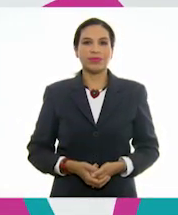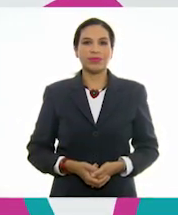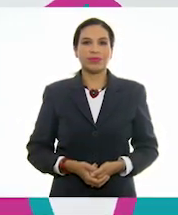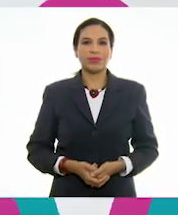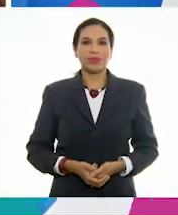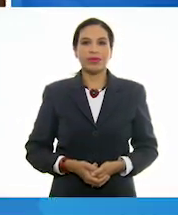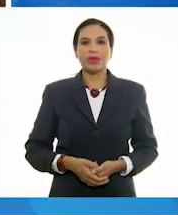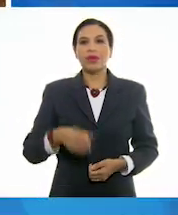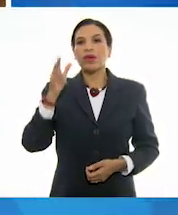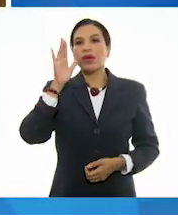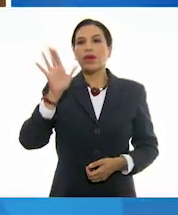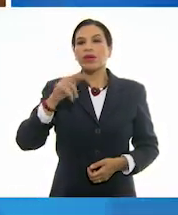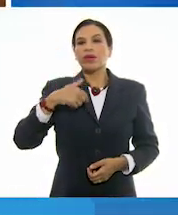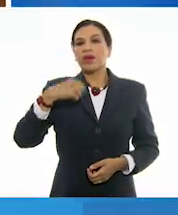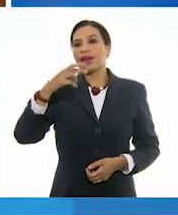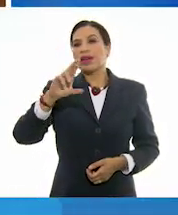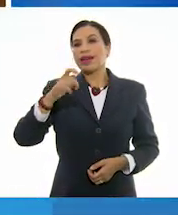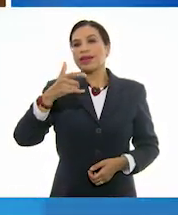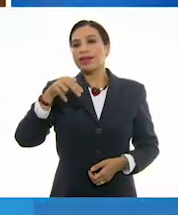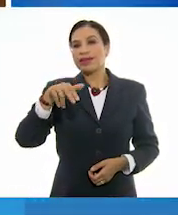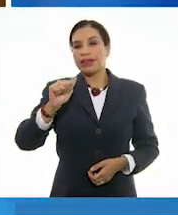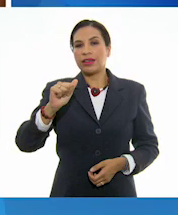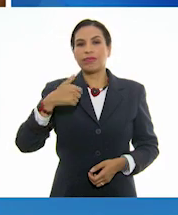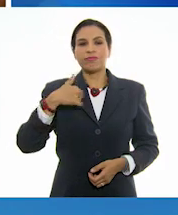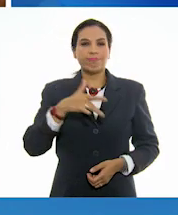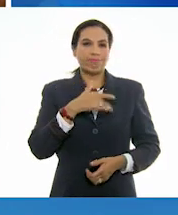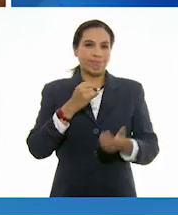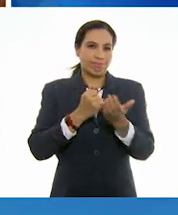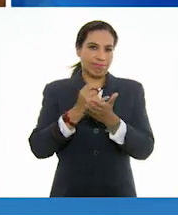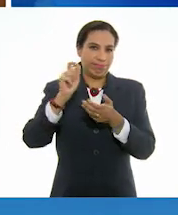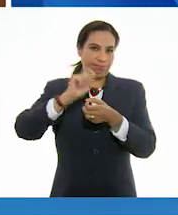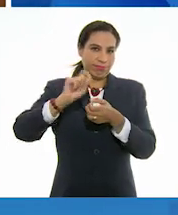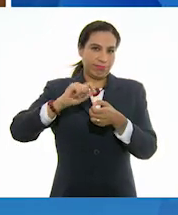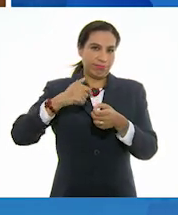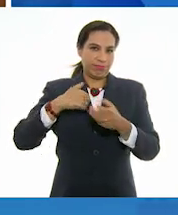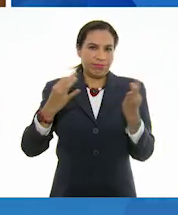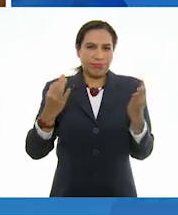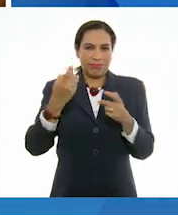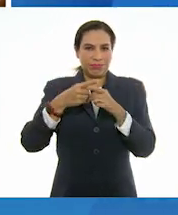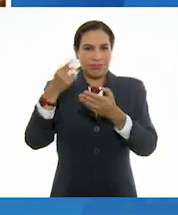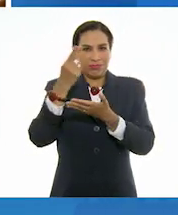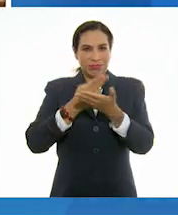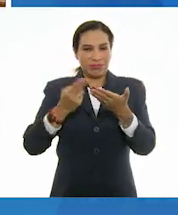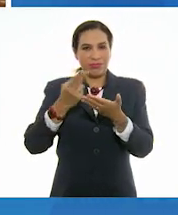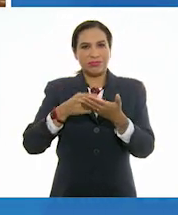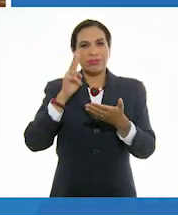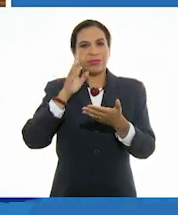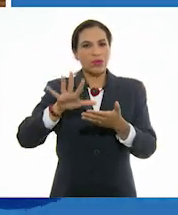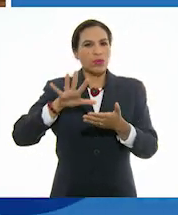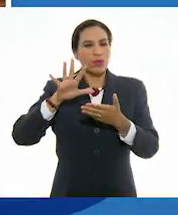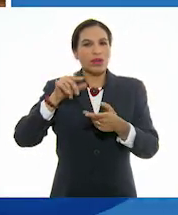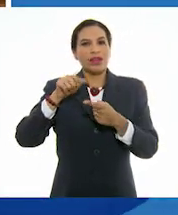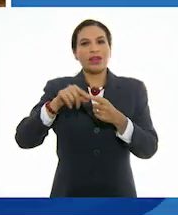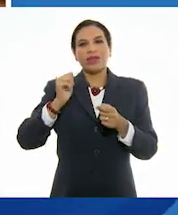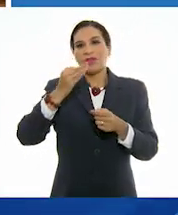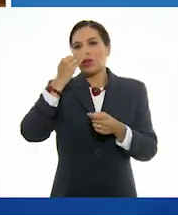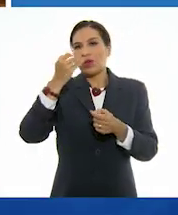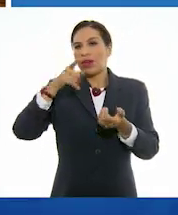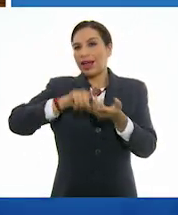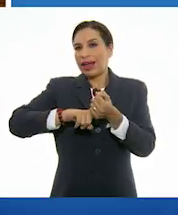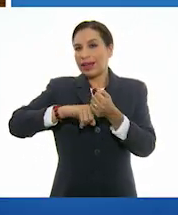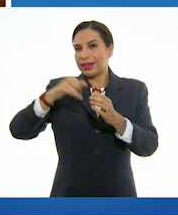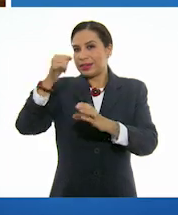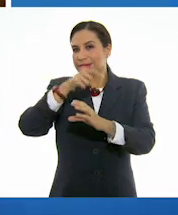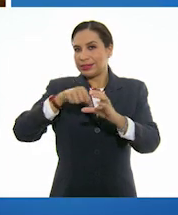Hola, yo soy Regina y decidí colorear mi mandala haciendo énfasis en la flor que está en el